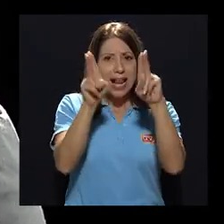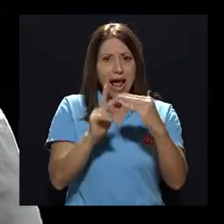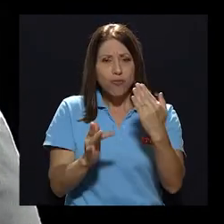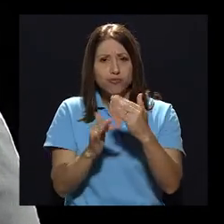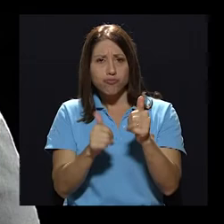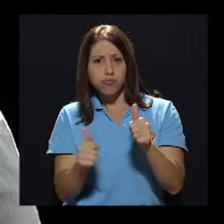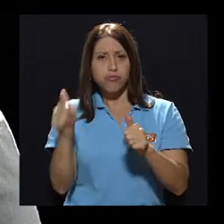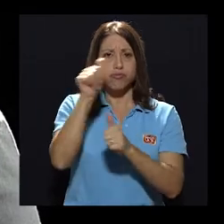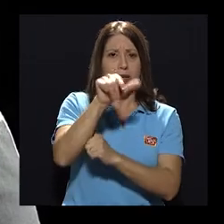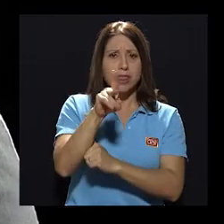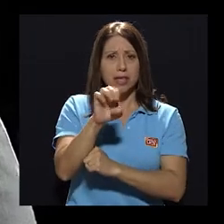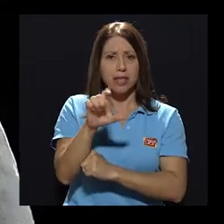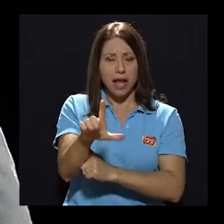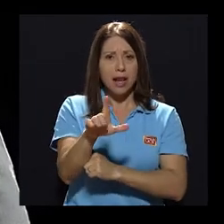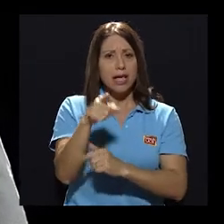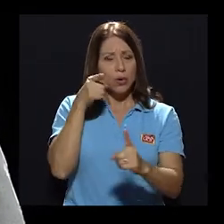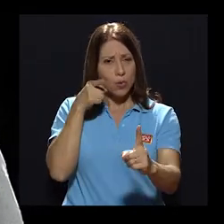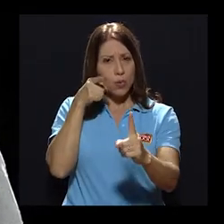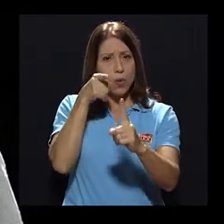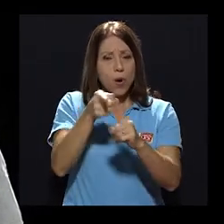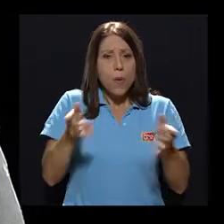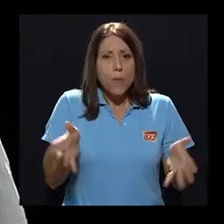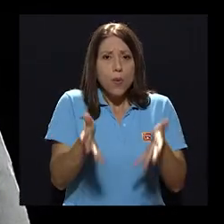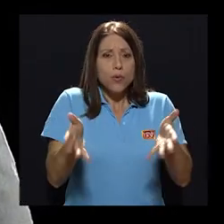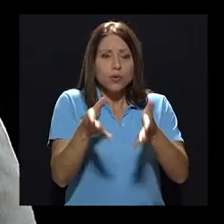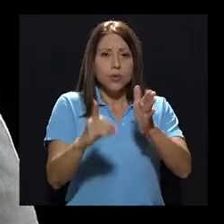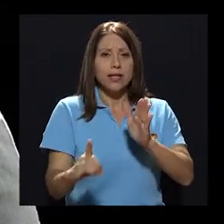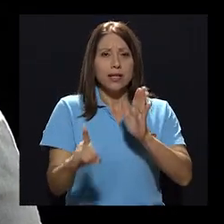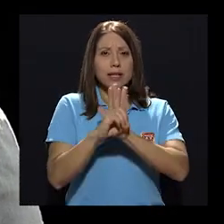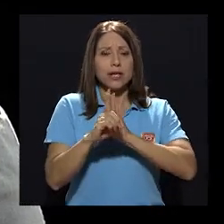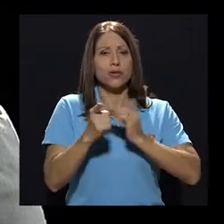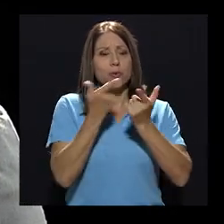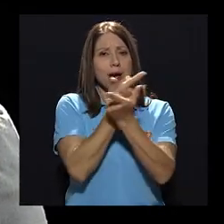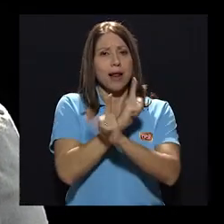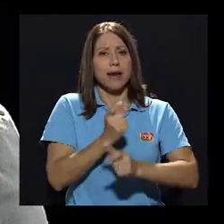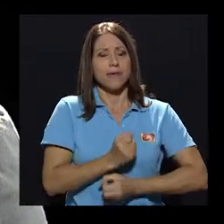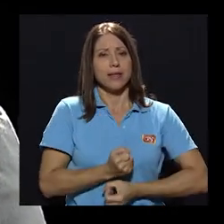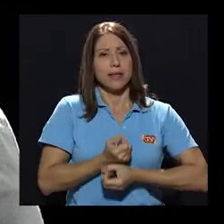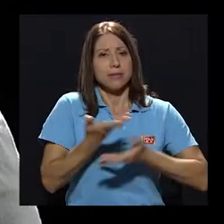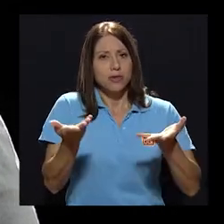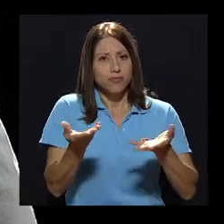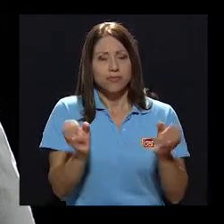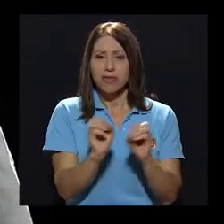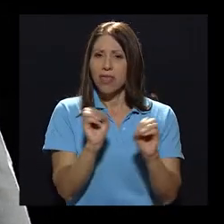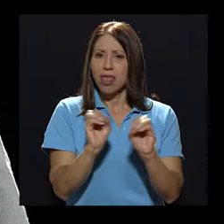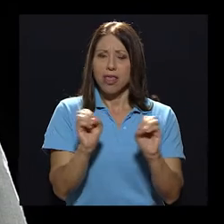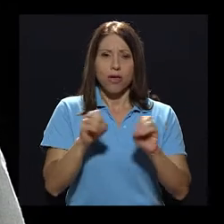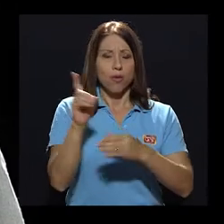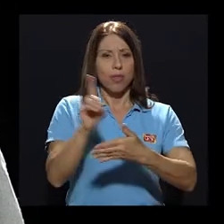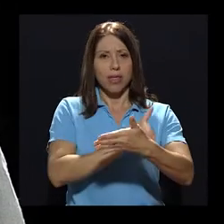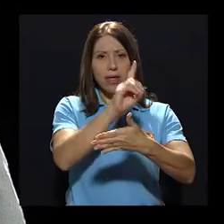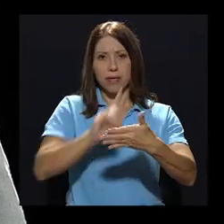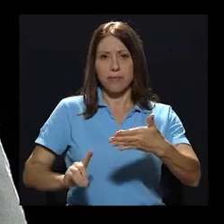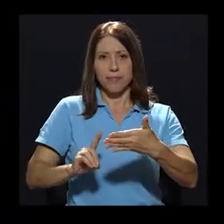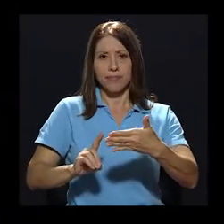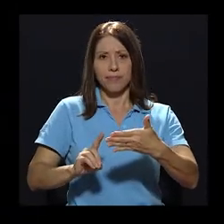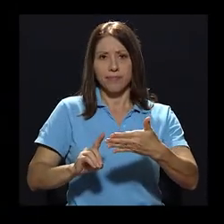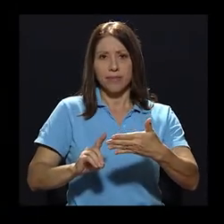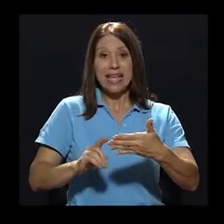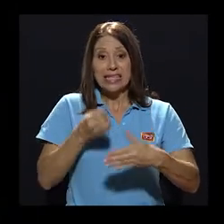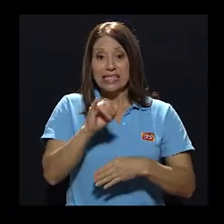esté orientado a la promoción del derecho a la libertad de expresión sin ningún tipo de discriminación.